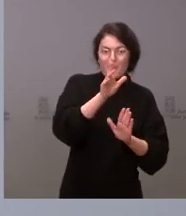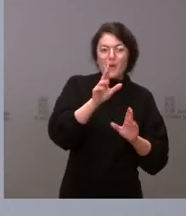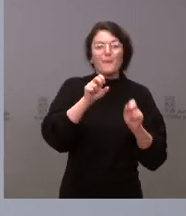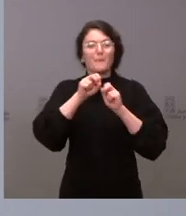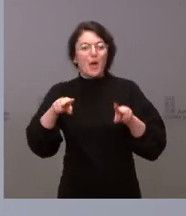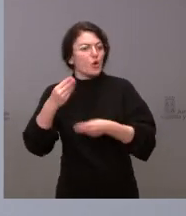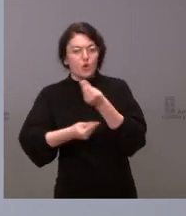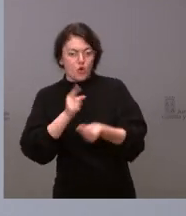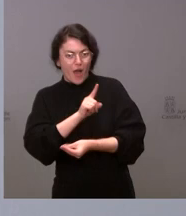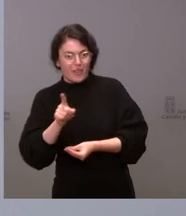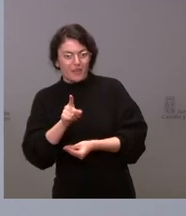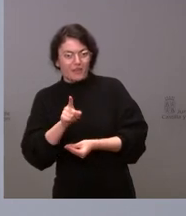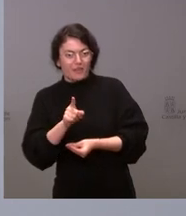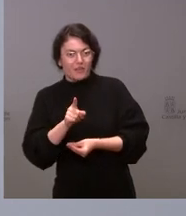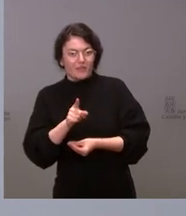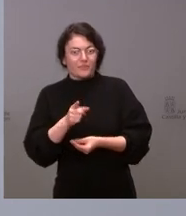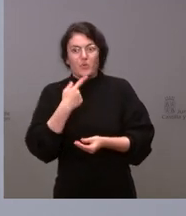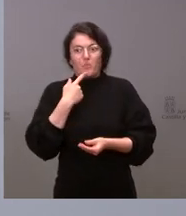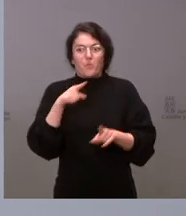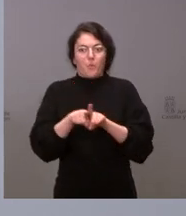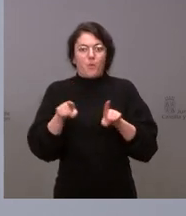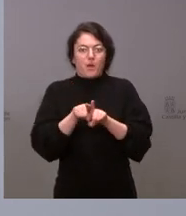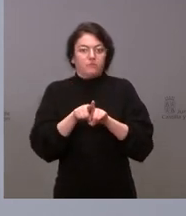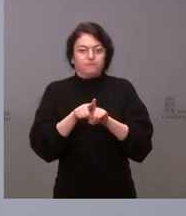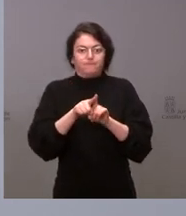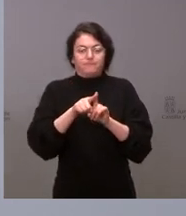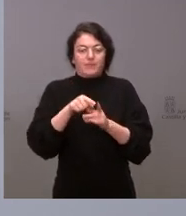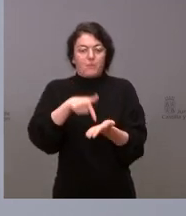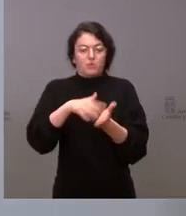sido no actuar, hubiera sido renunciar a bajar impuestos en este momento.